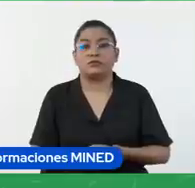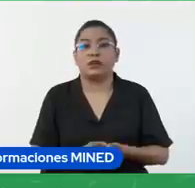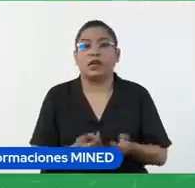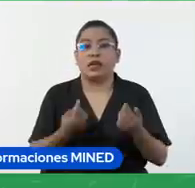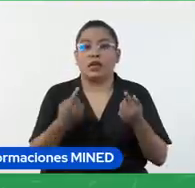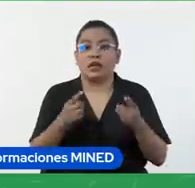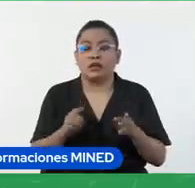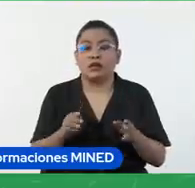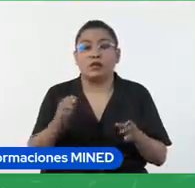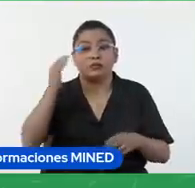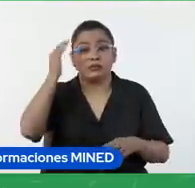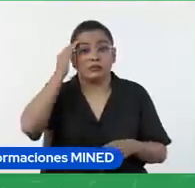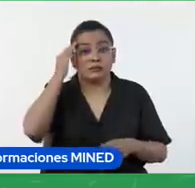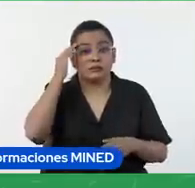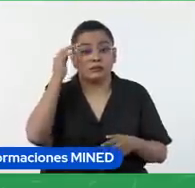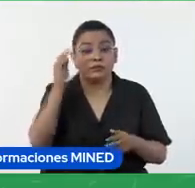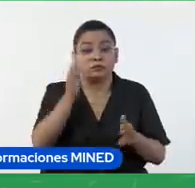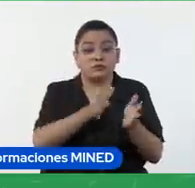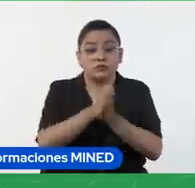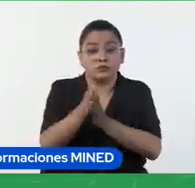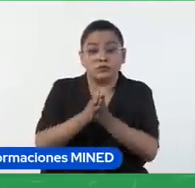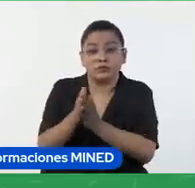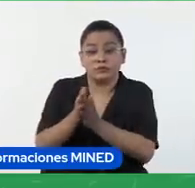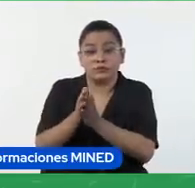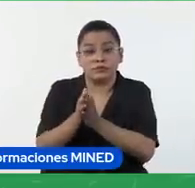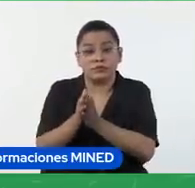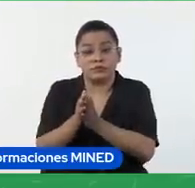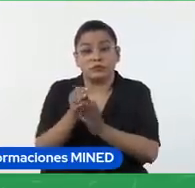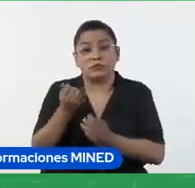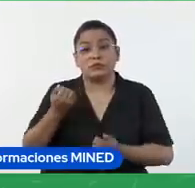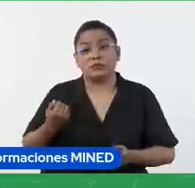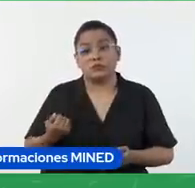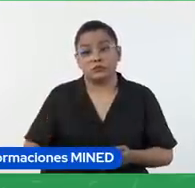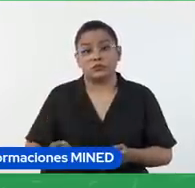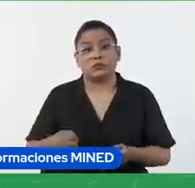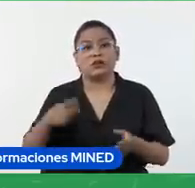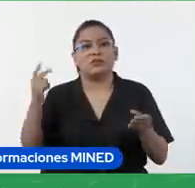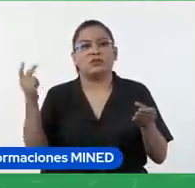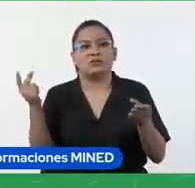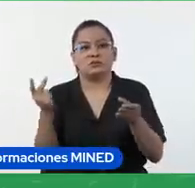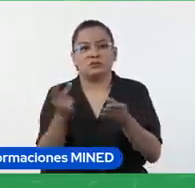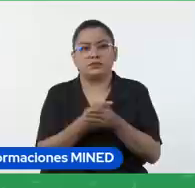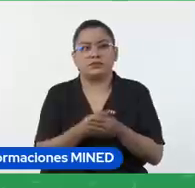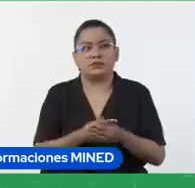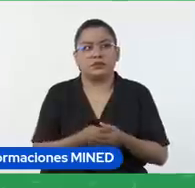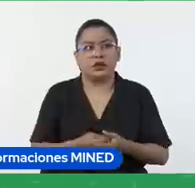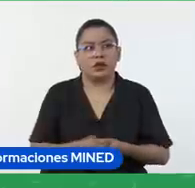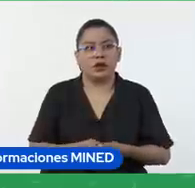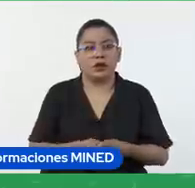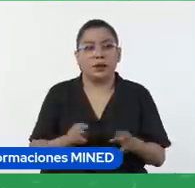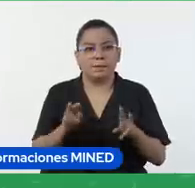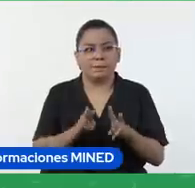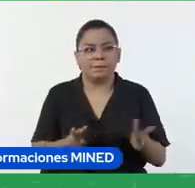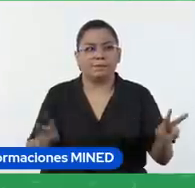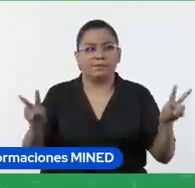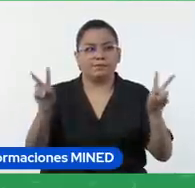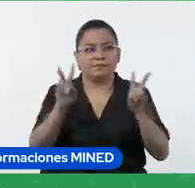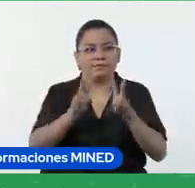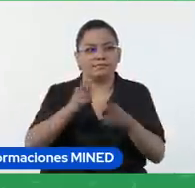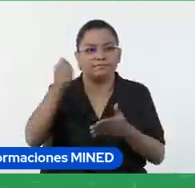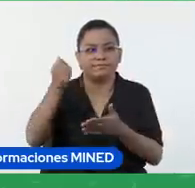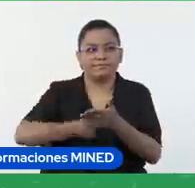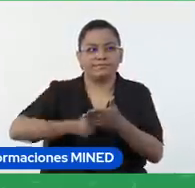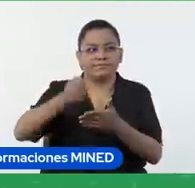intereses de los estudiantes el portafolio de alguna forma valora todo el esfuerzo